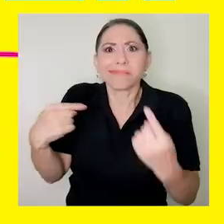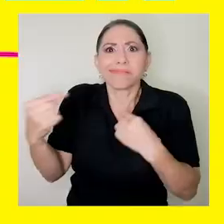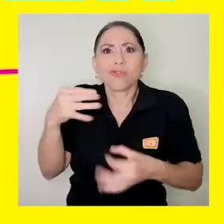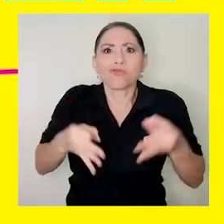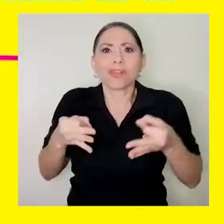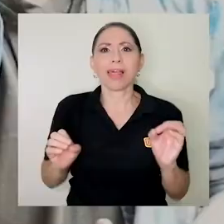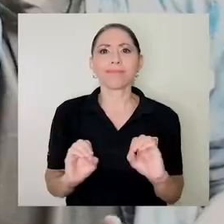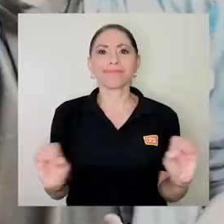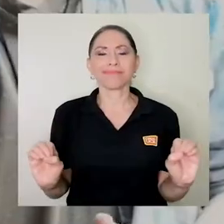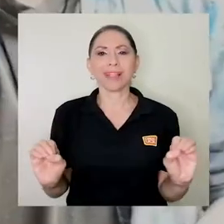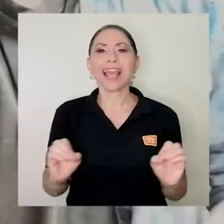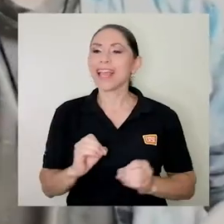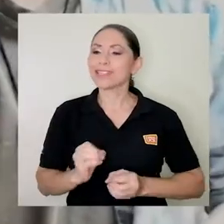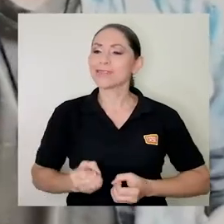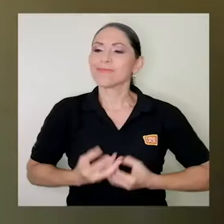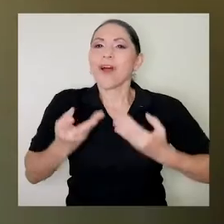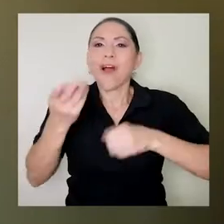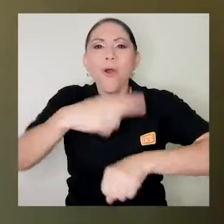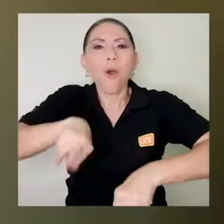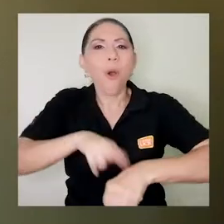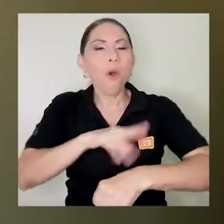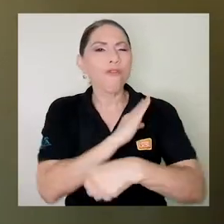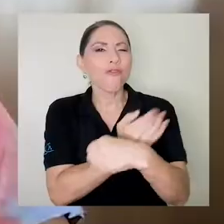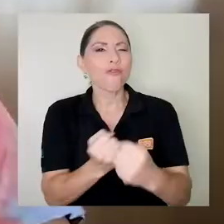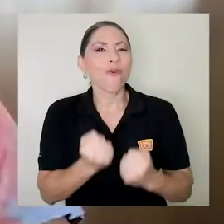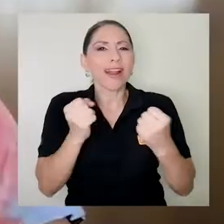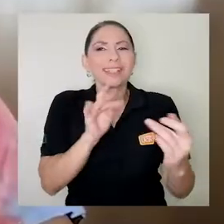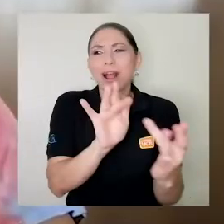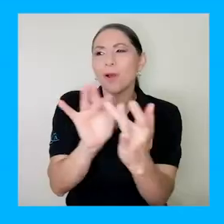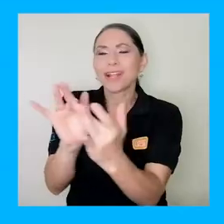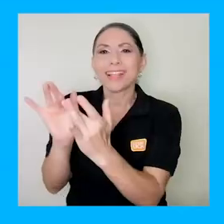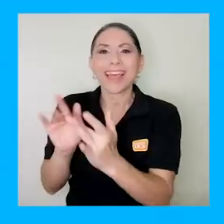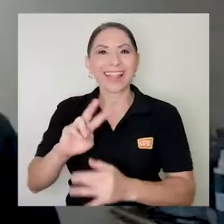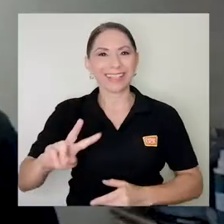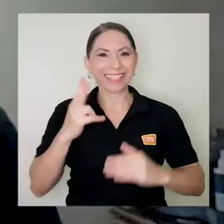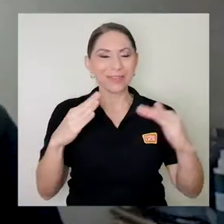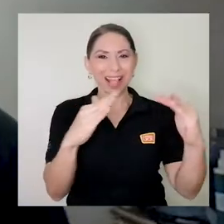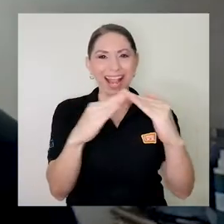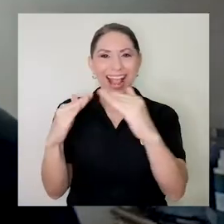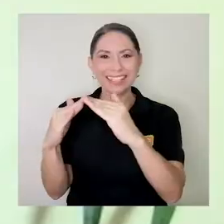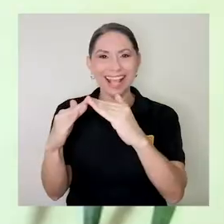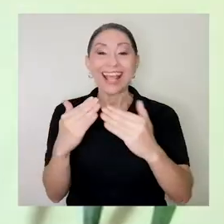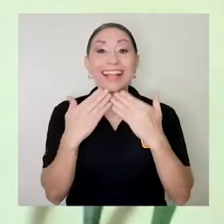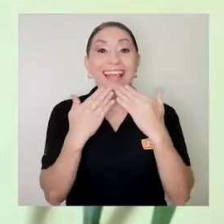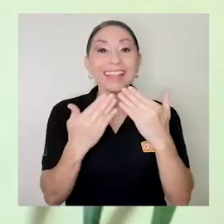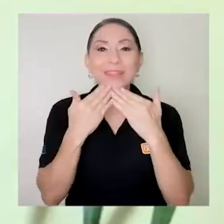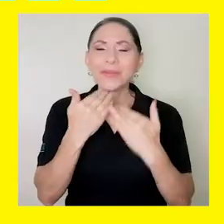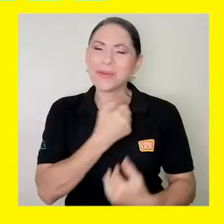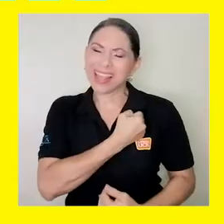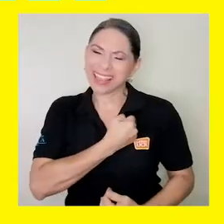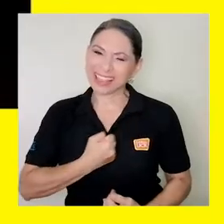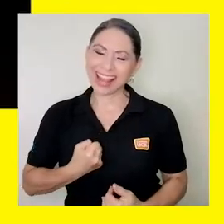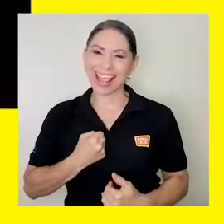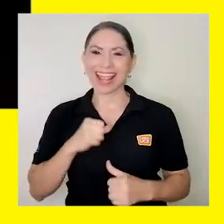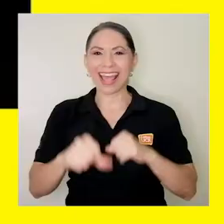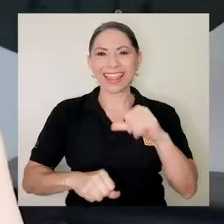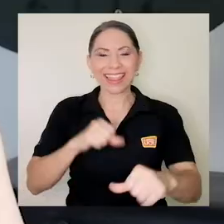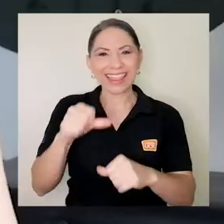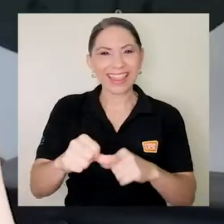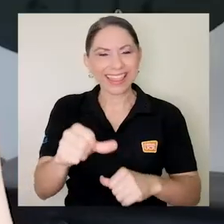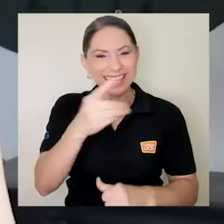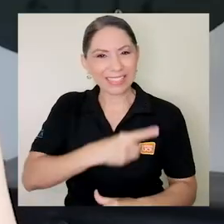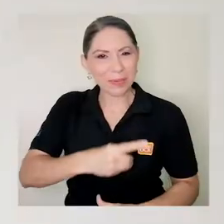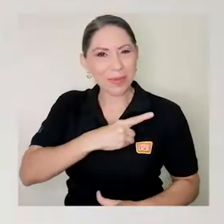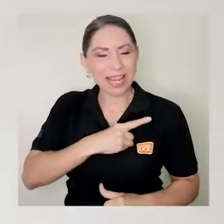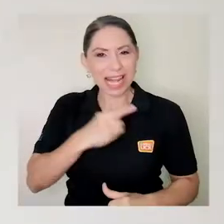Es espontaneidad, es fuerza. Colectividad. Una segunda casa. Gratitud. Entrega, disciplina. Mucha